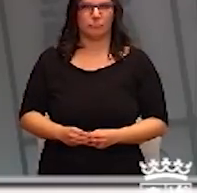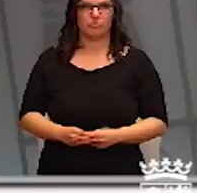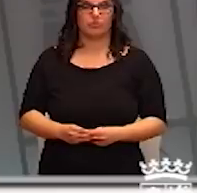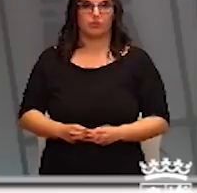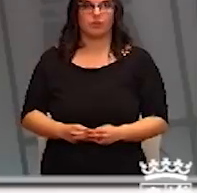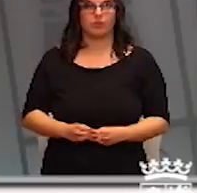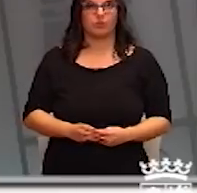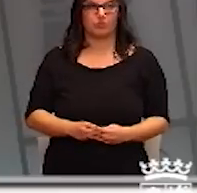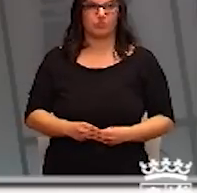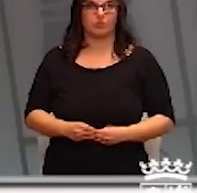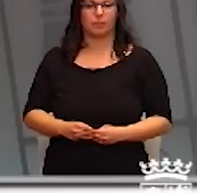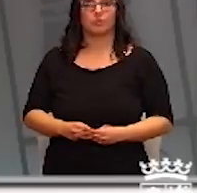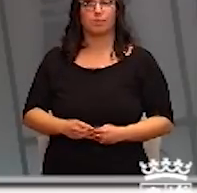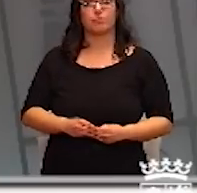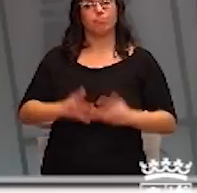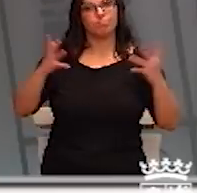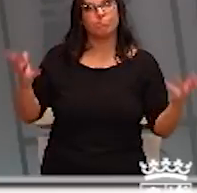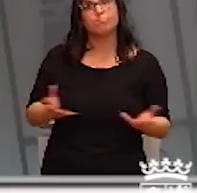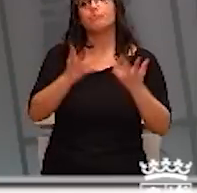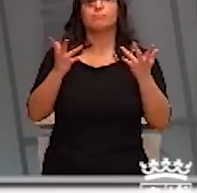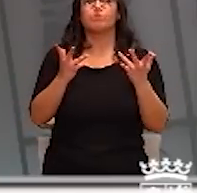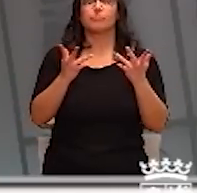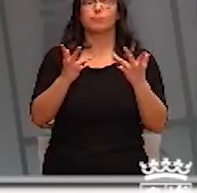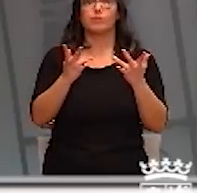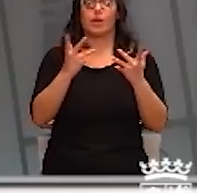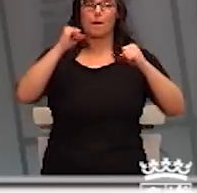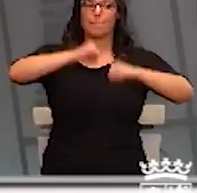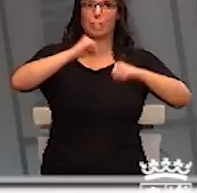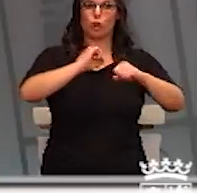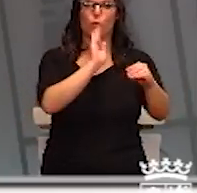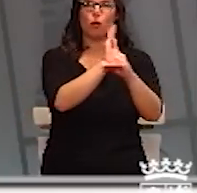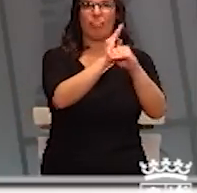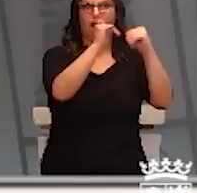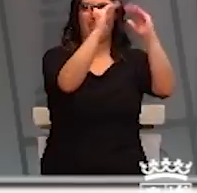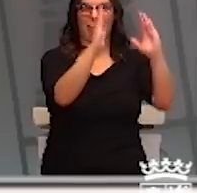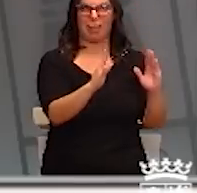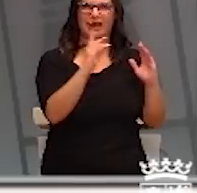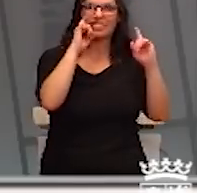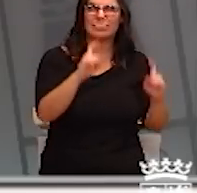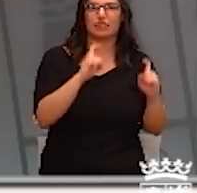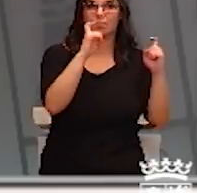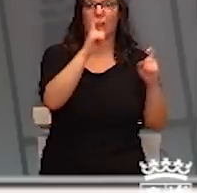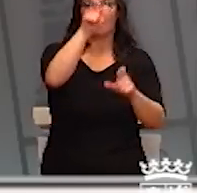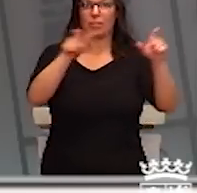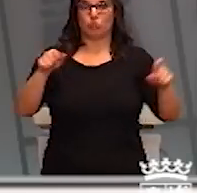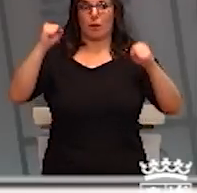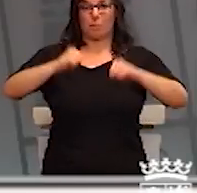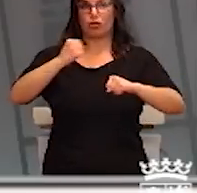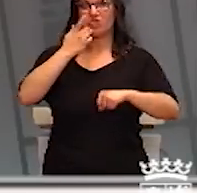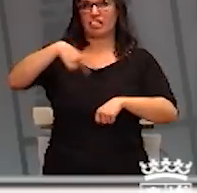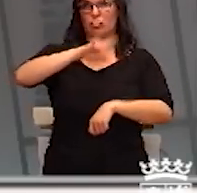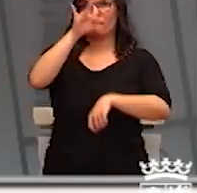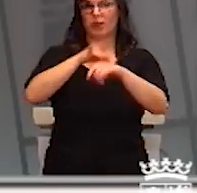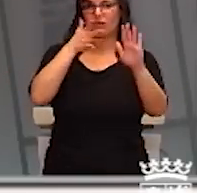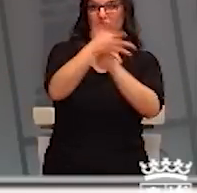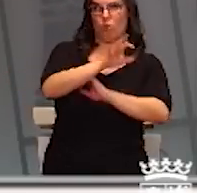Fomentar el cuidado domiciliario de los mayores. Se recomienda expresamente a todas las personas mayores que padecen enfermedades crónicas o